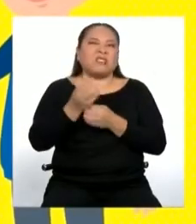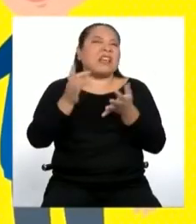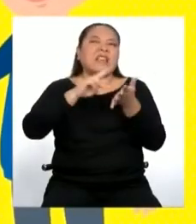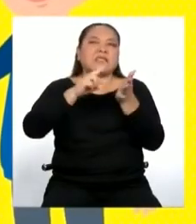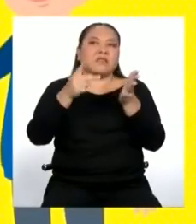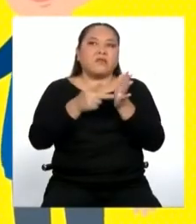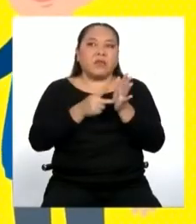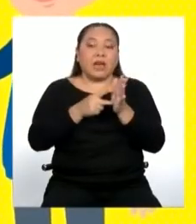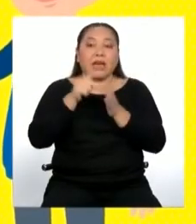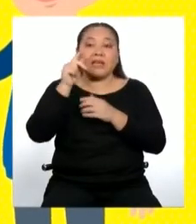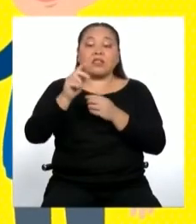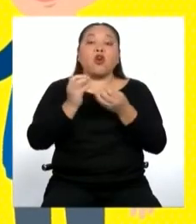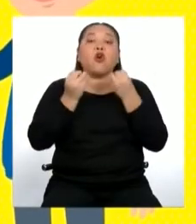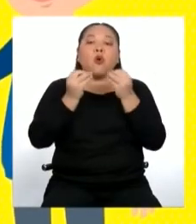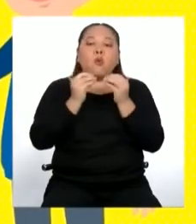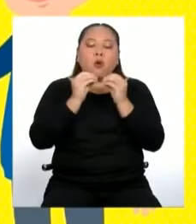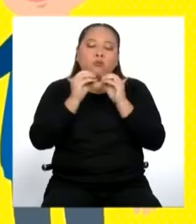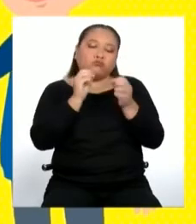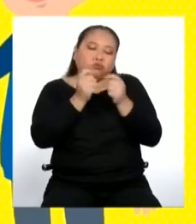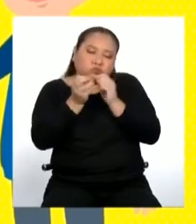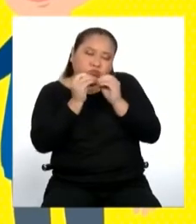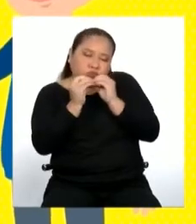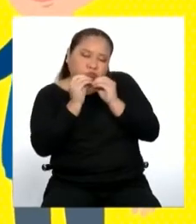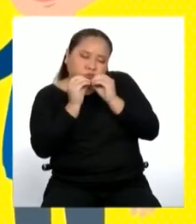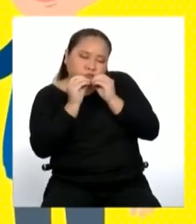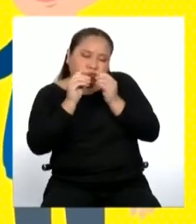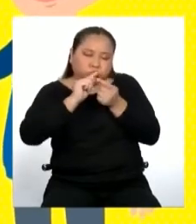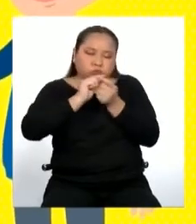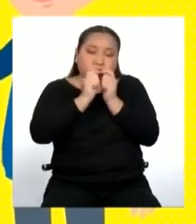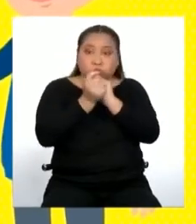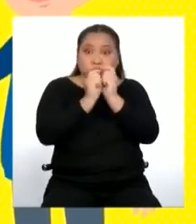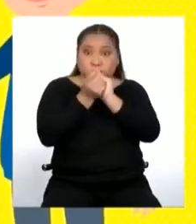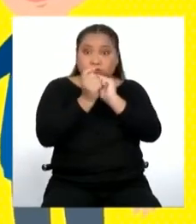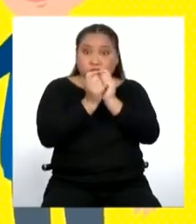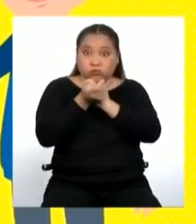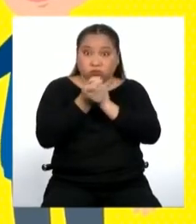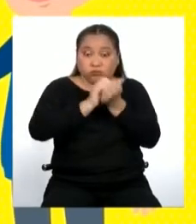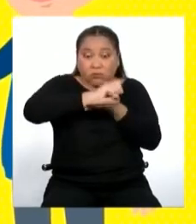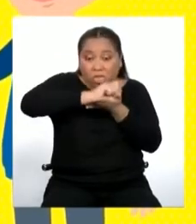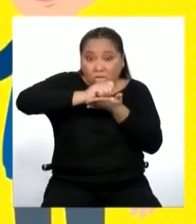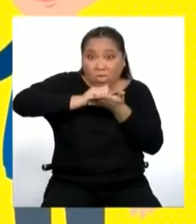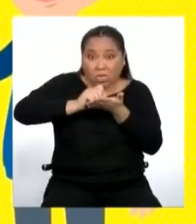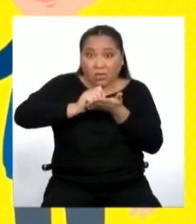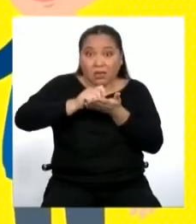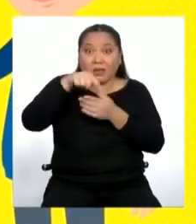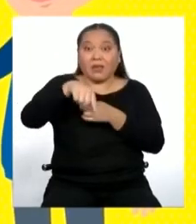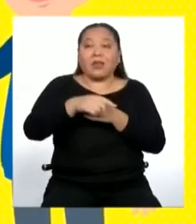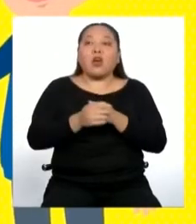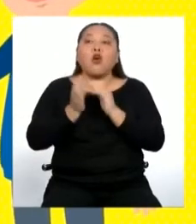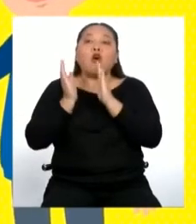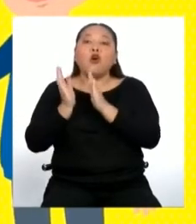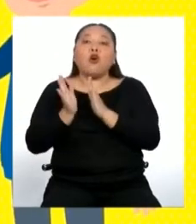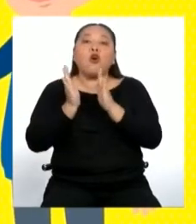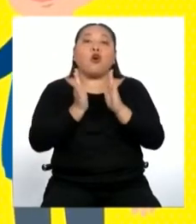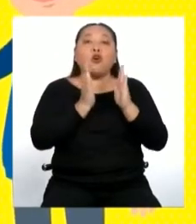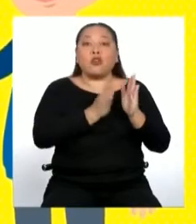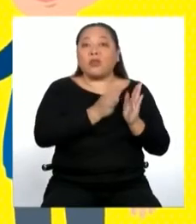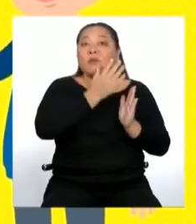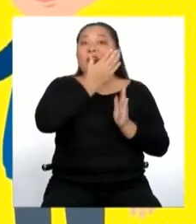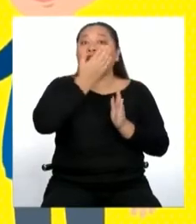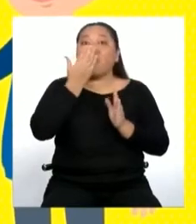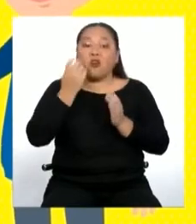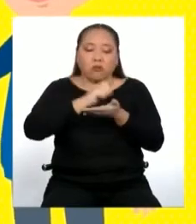por la que el texto se adapta al contexto discursivo. En otras palabras, es la correcta construcción de un texto,